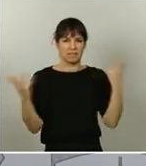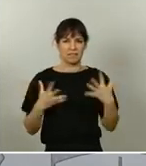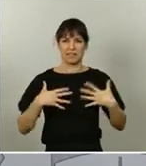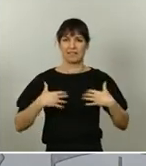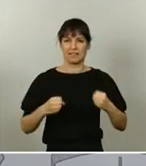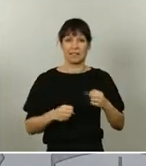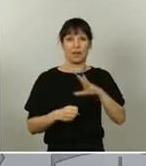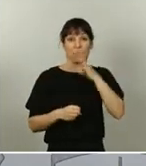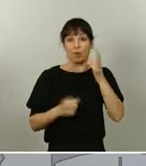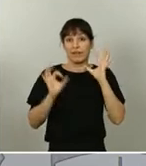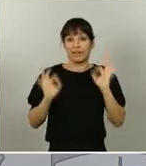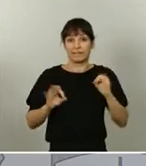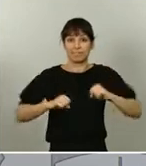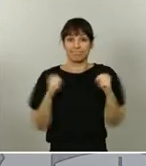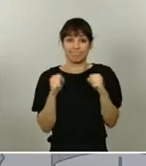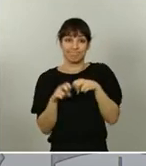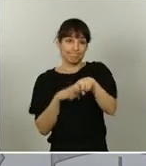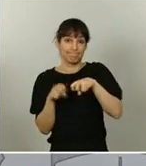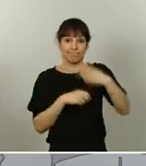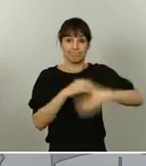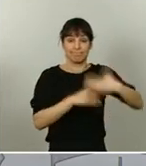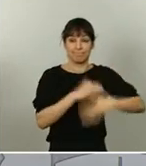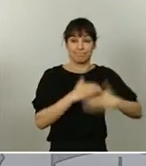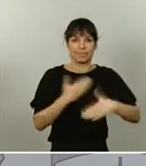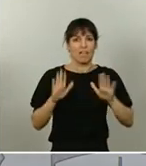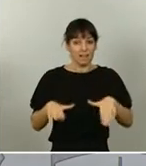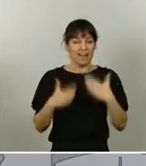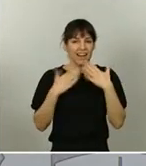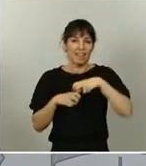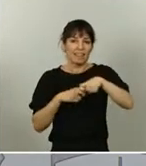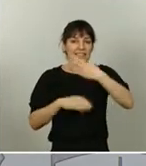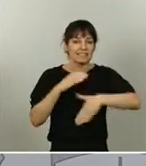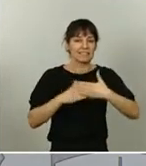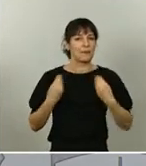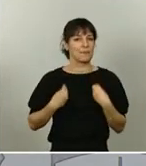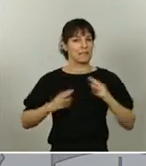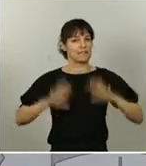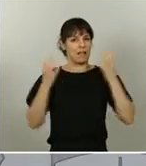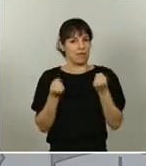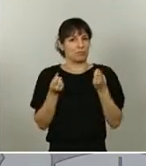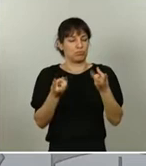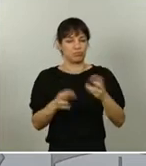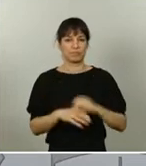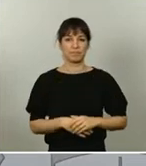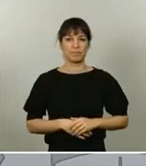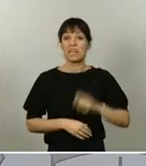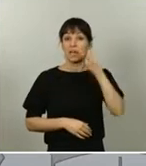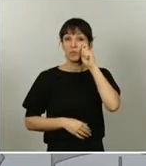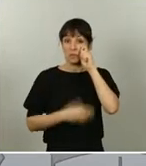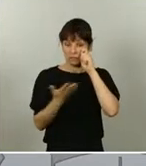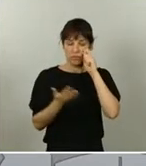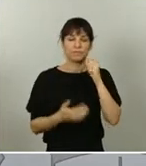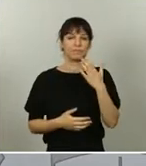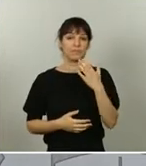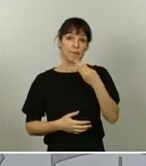inevitables restricciones de la movilidad que tantas vidas han salvado. El turismo, por darles algunas cifras, supone más del 12% del